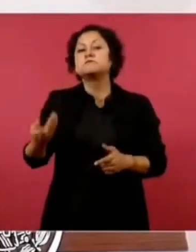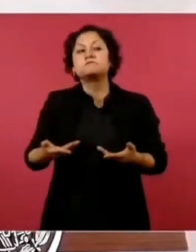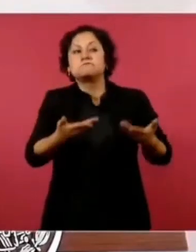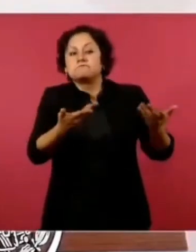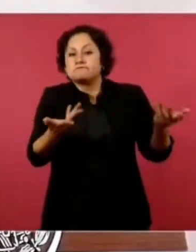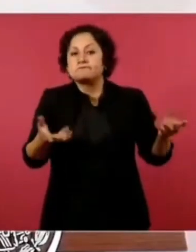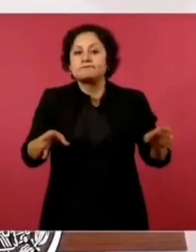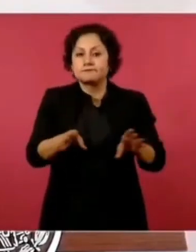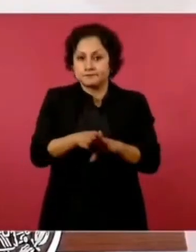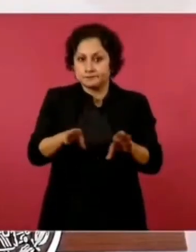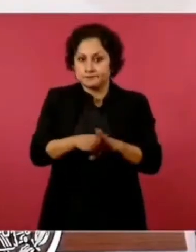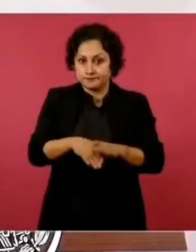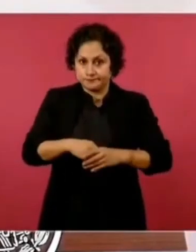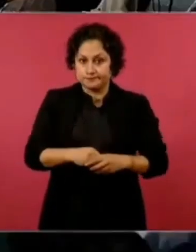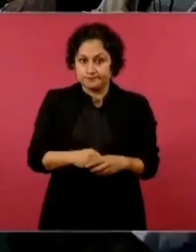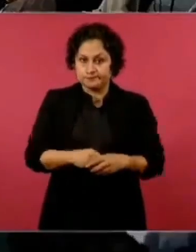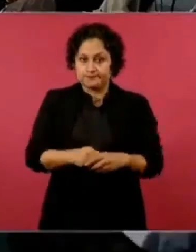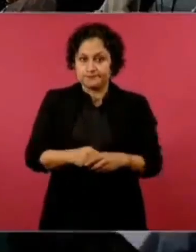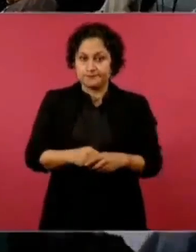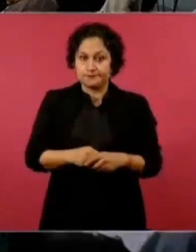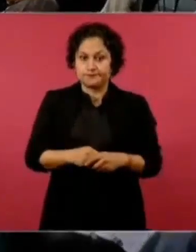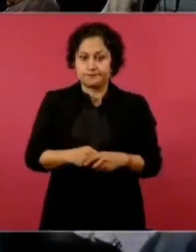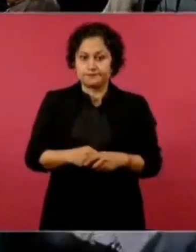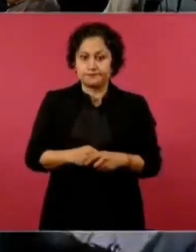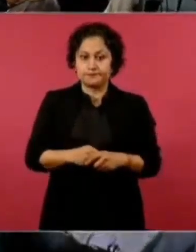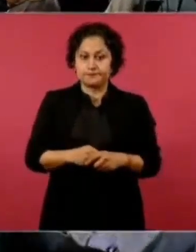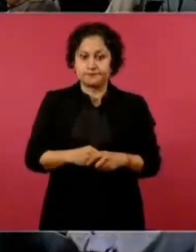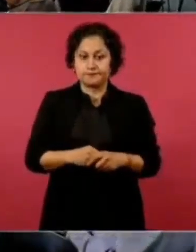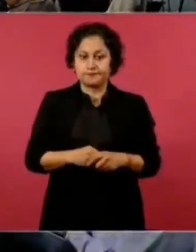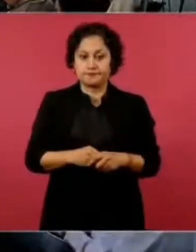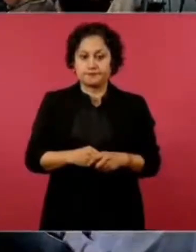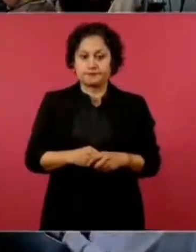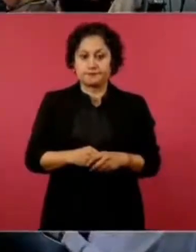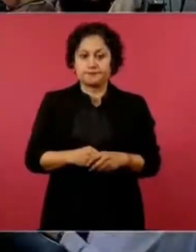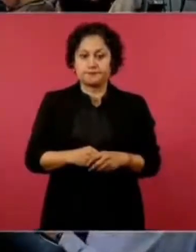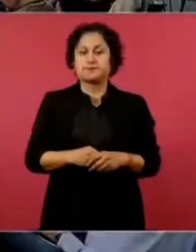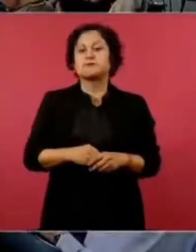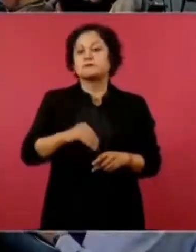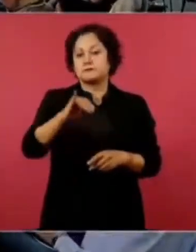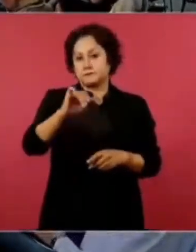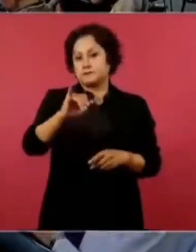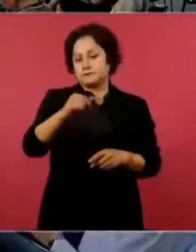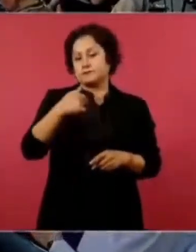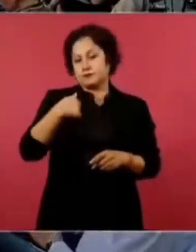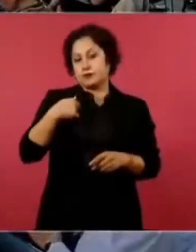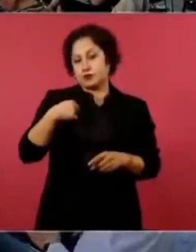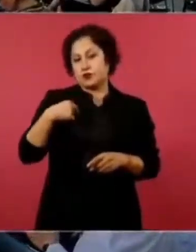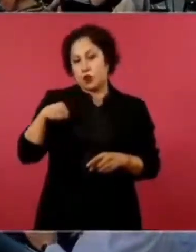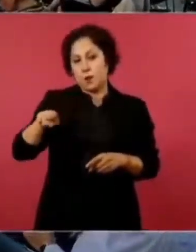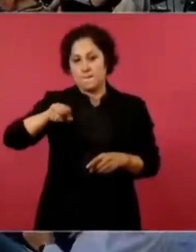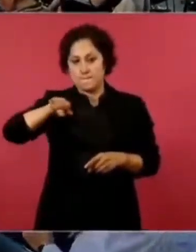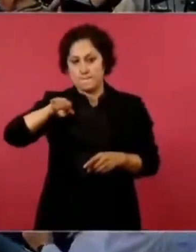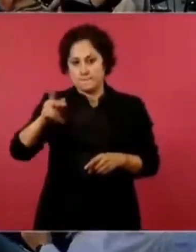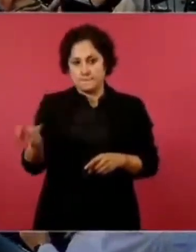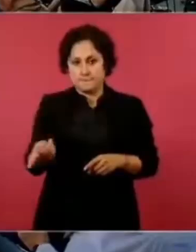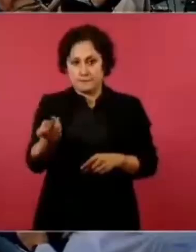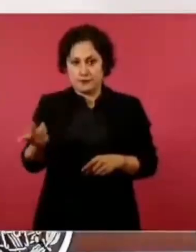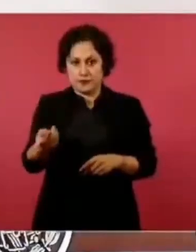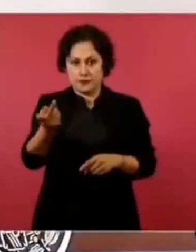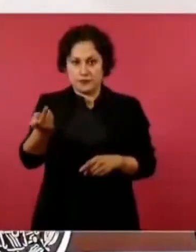hacer. ¿Y el general respondería lo de Chihuahua, verdad? Sí, yo le voy a preguntar para ver qué